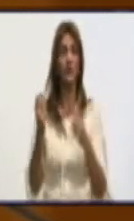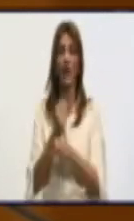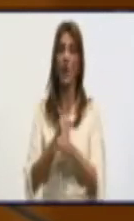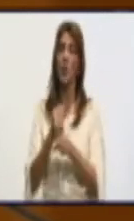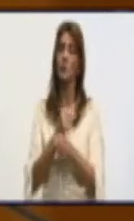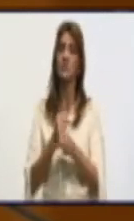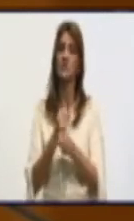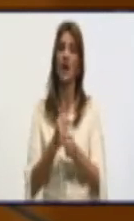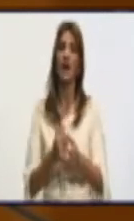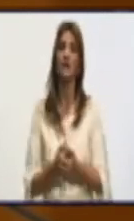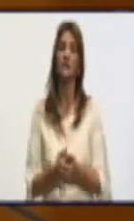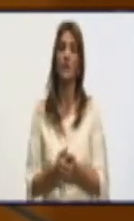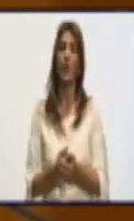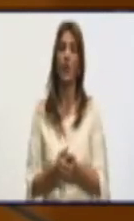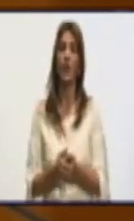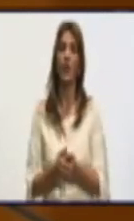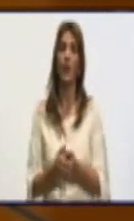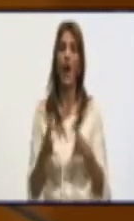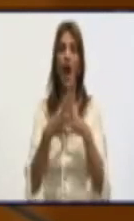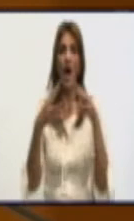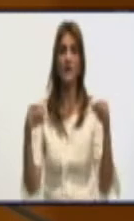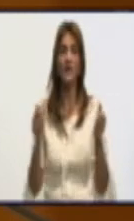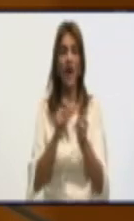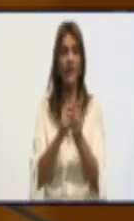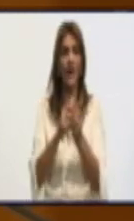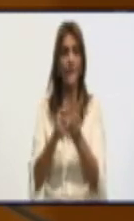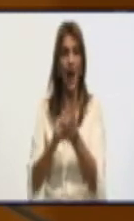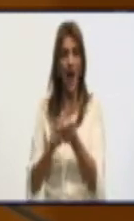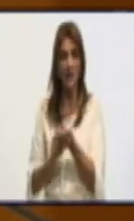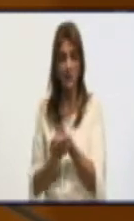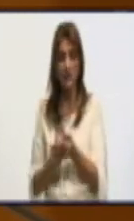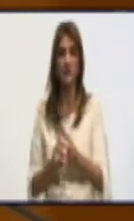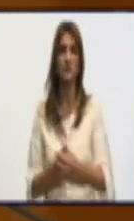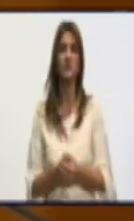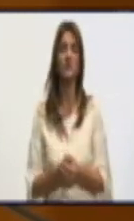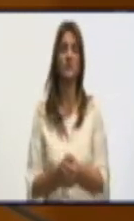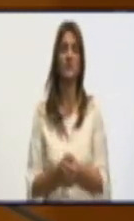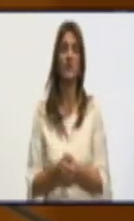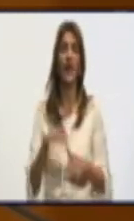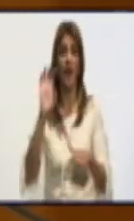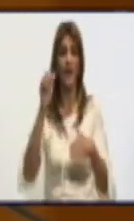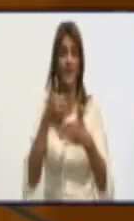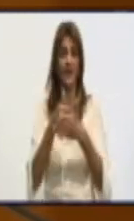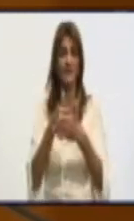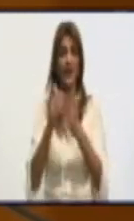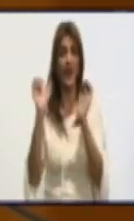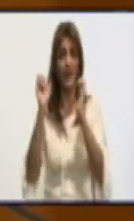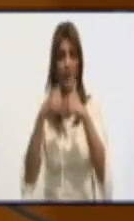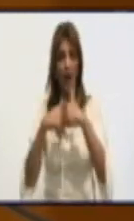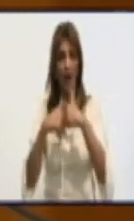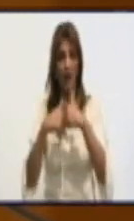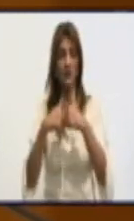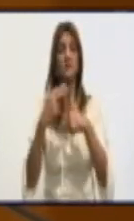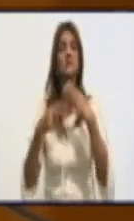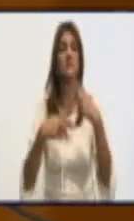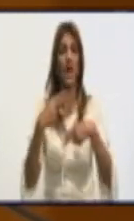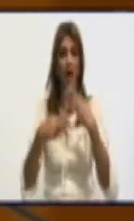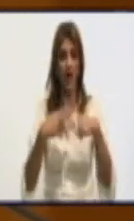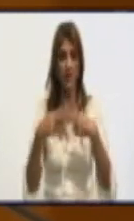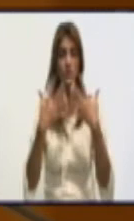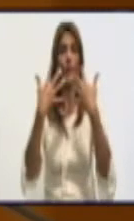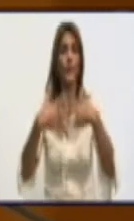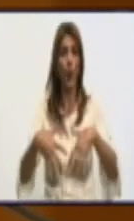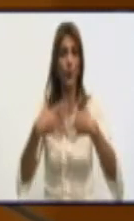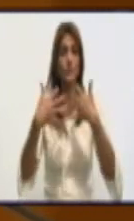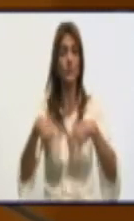maíz, que está dando buen resultado. En la cubana del pan se han hecho, en Cuba, de manera simultánea, producciones